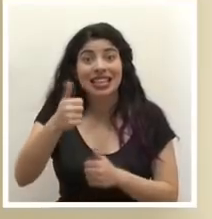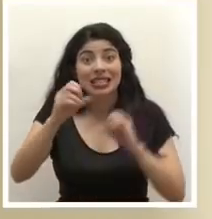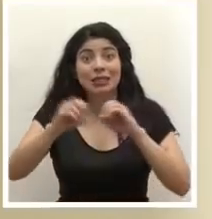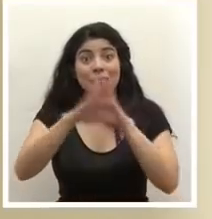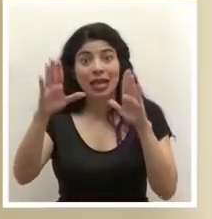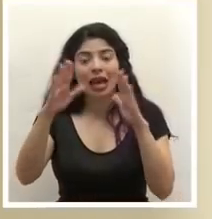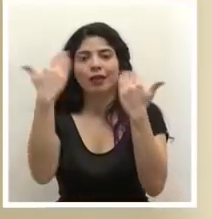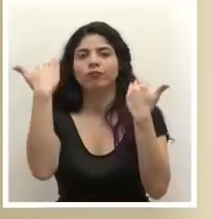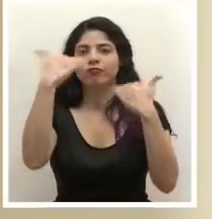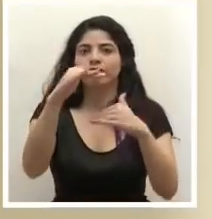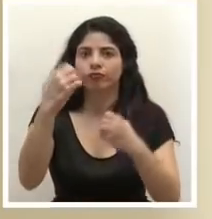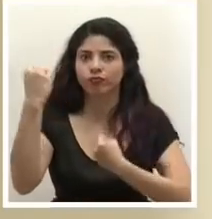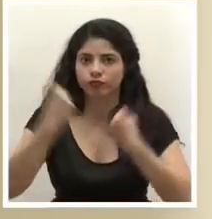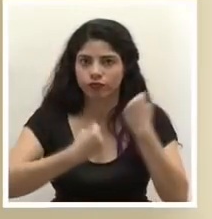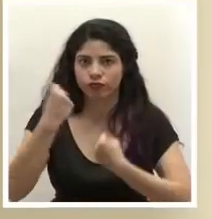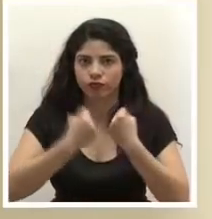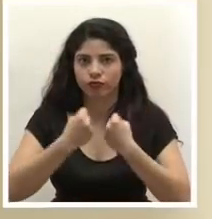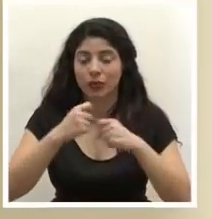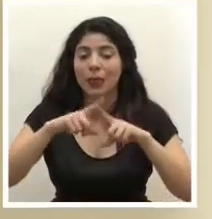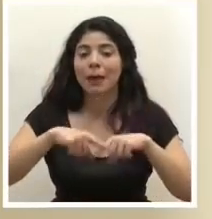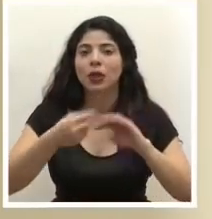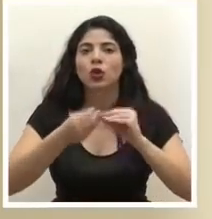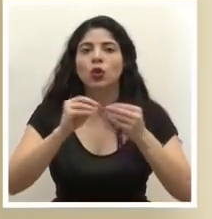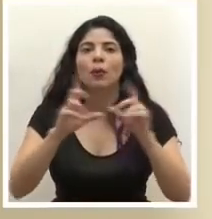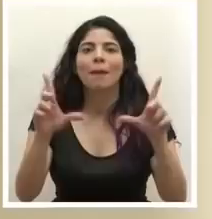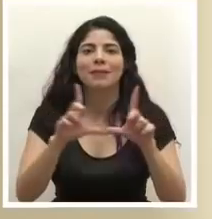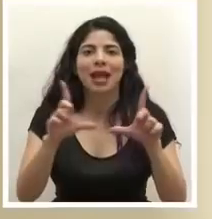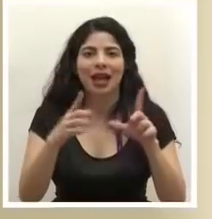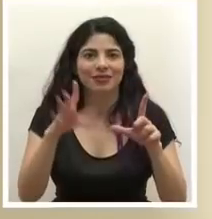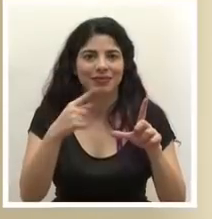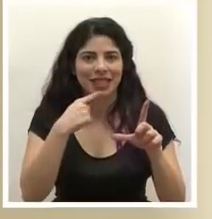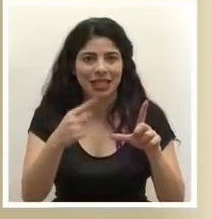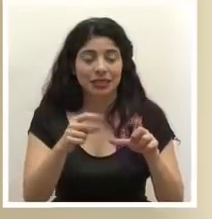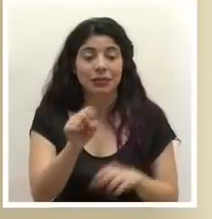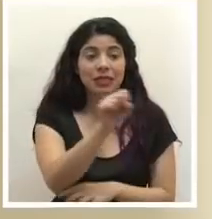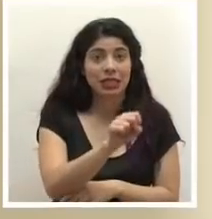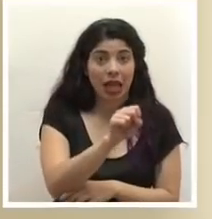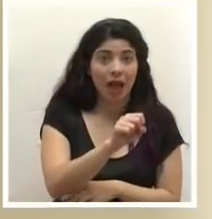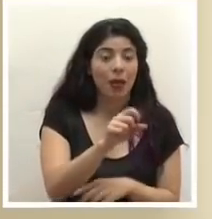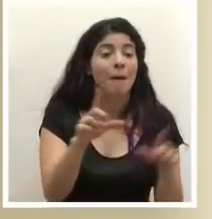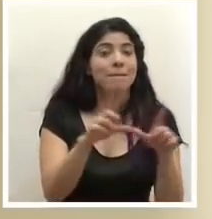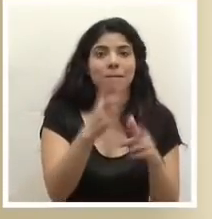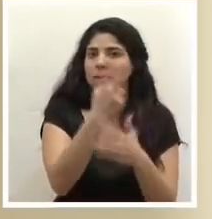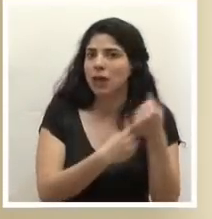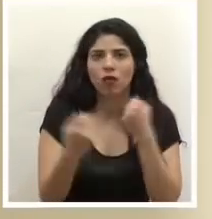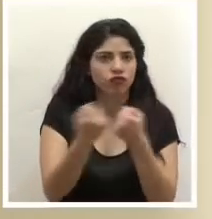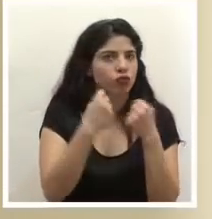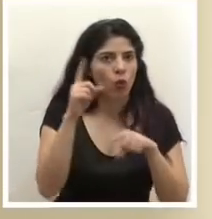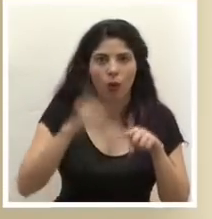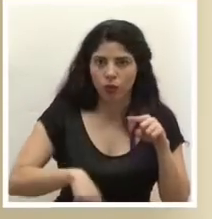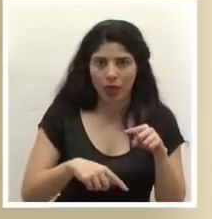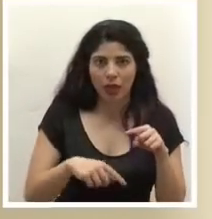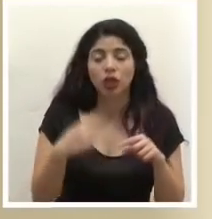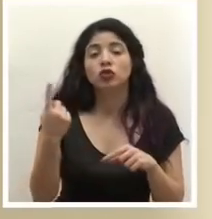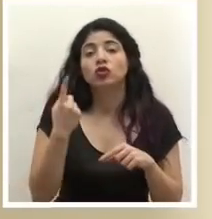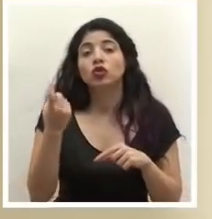restricción vehicular según el número de placa como lo he mencionado durante el sábado no circulan las placas pares hacemos la